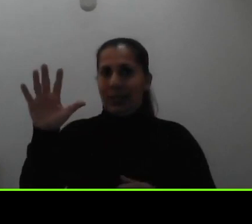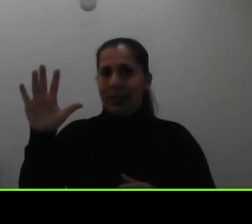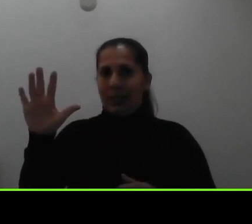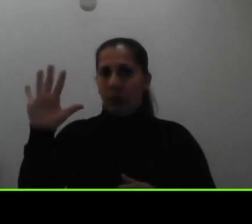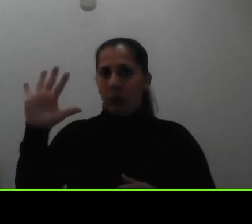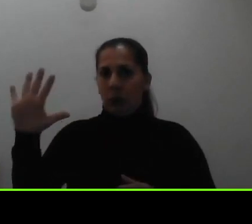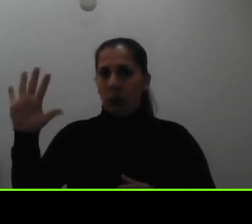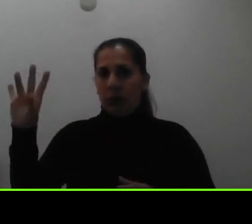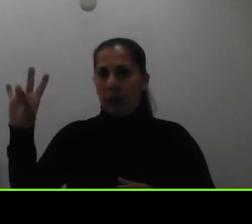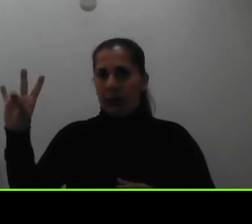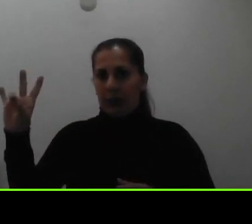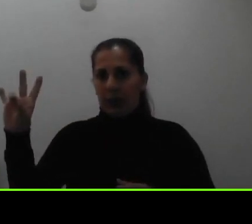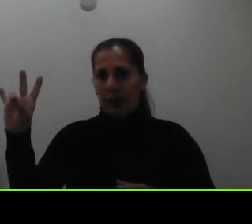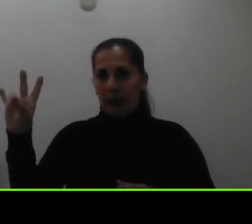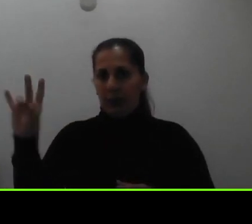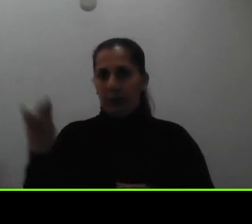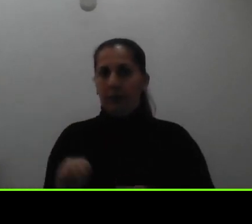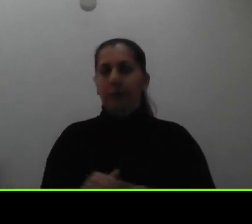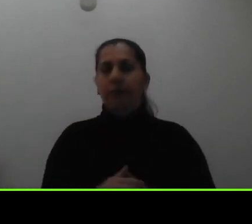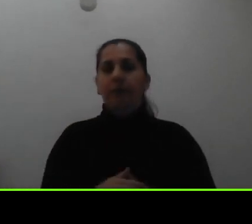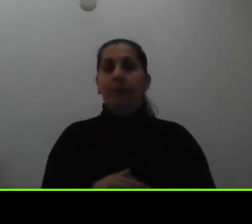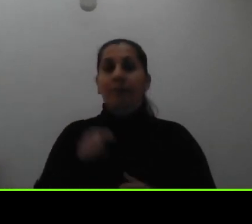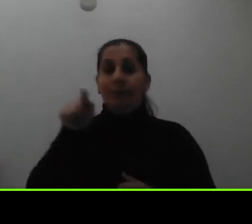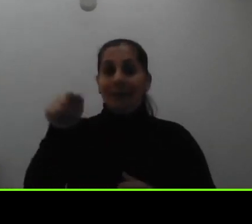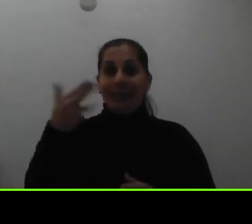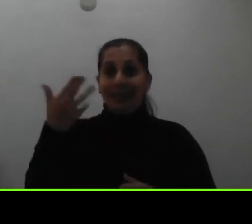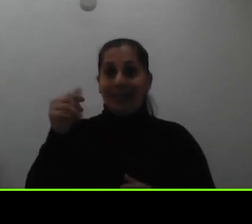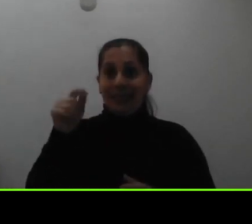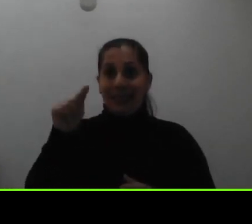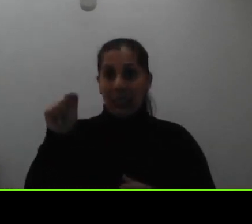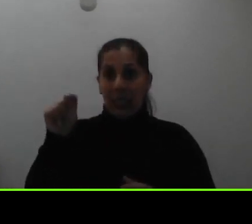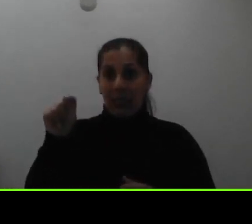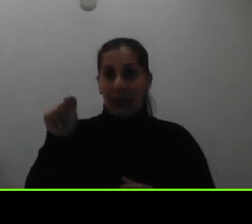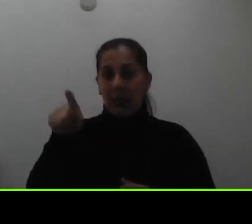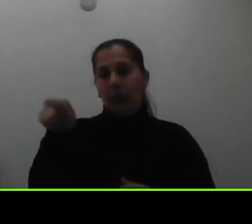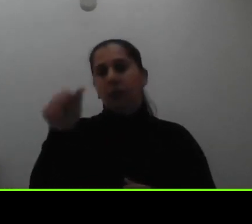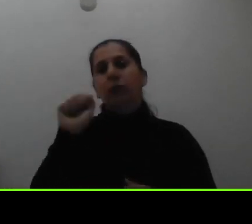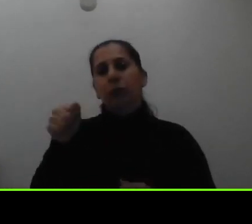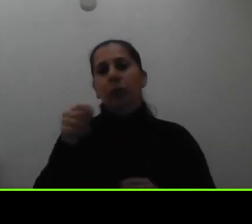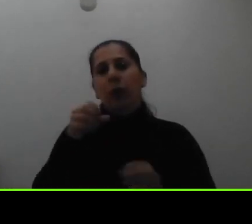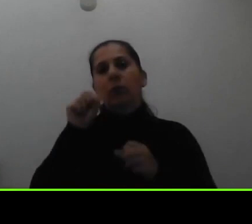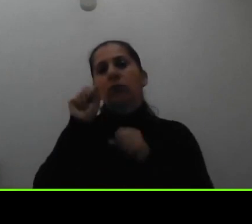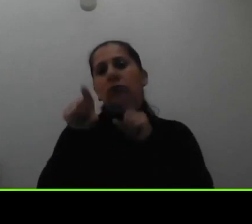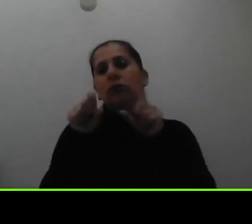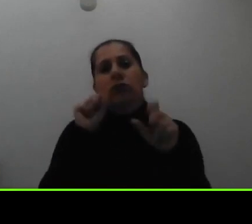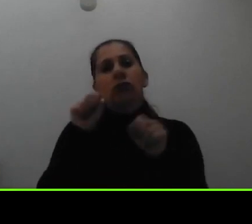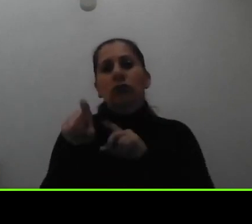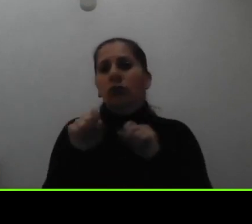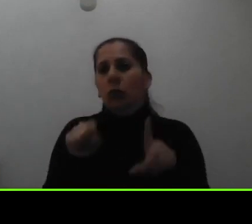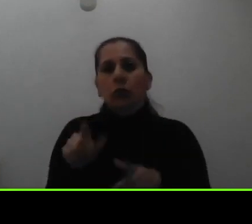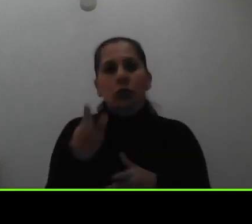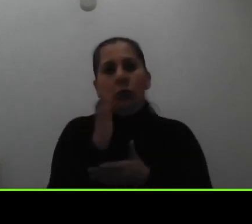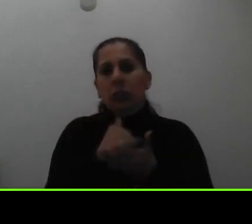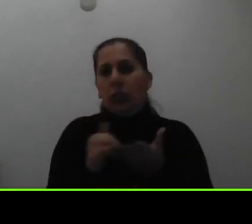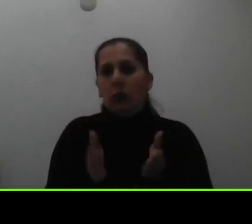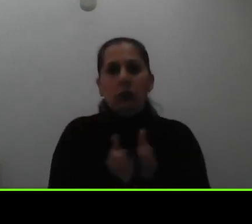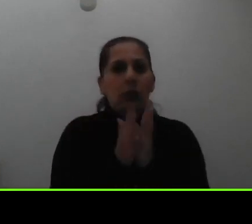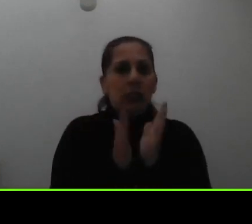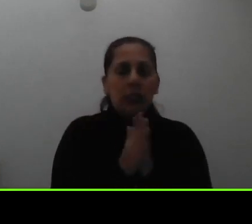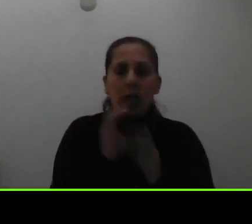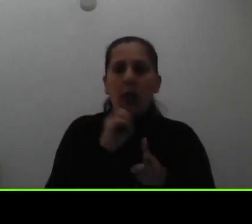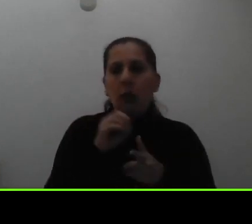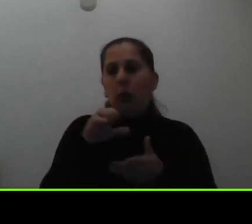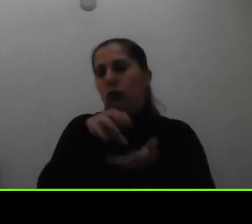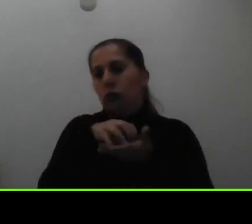3557 en este chat ustedes pueden mandar consultas también al respecto de la solicitud o alguna duda que